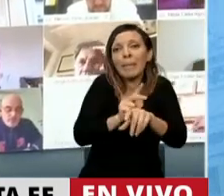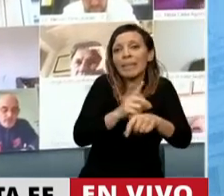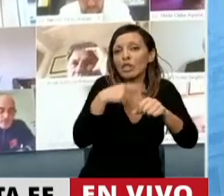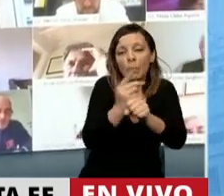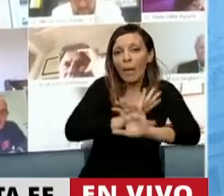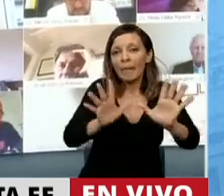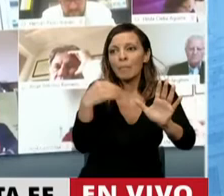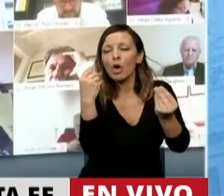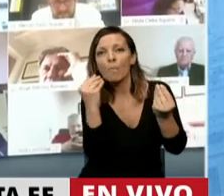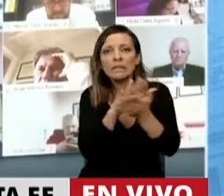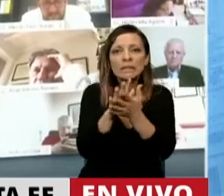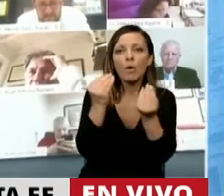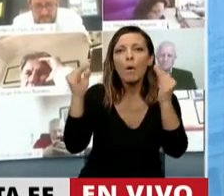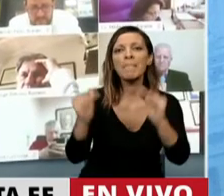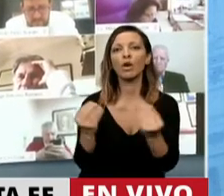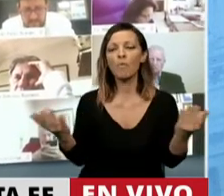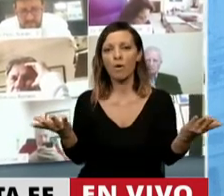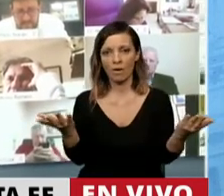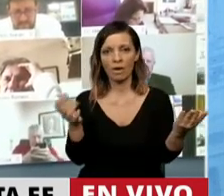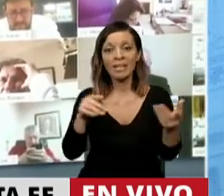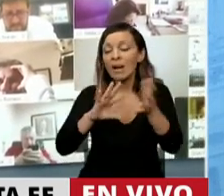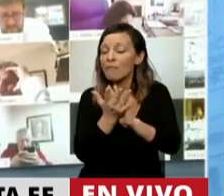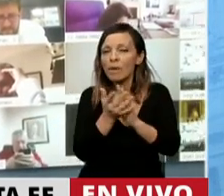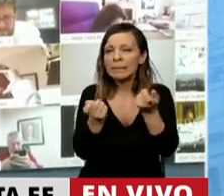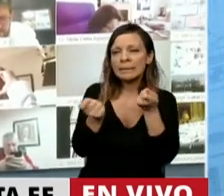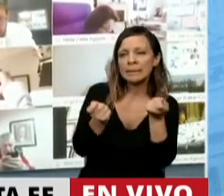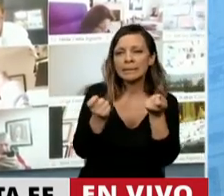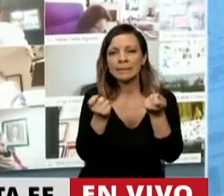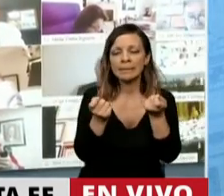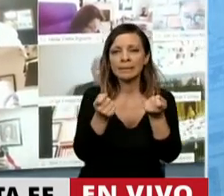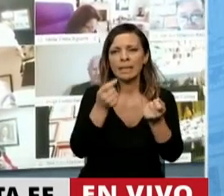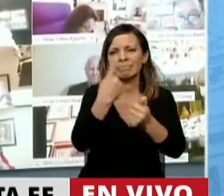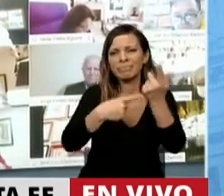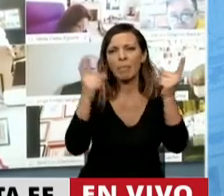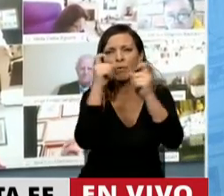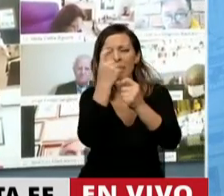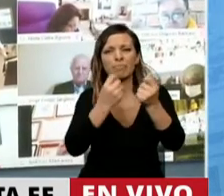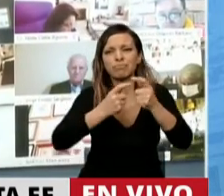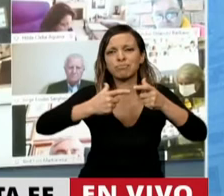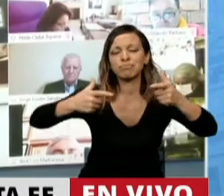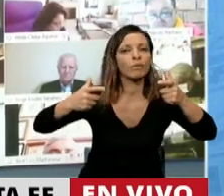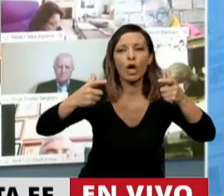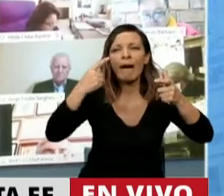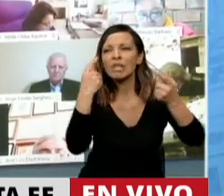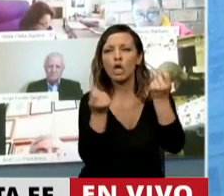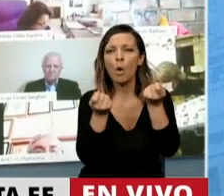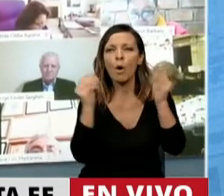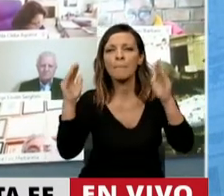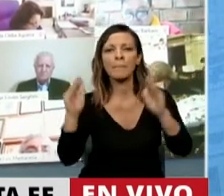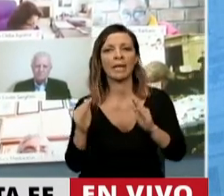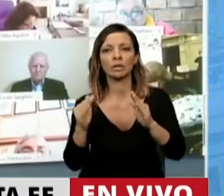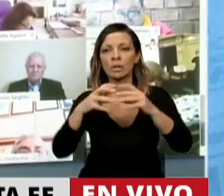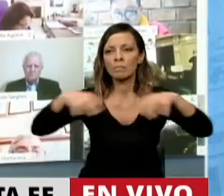y el corazón del arte de gobernar de estos tiempos. Reducir la mayor cantidad de daños posible. No puede haber